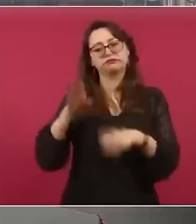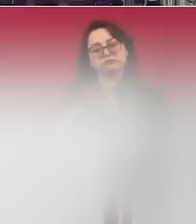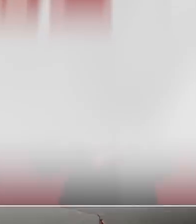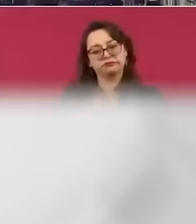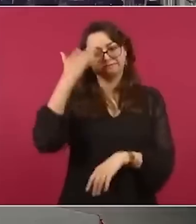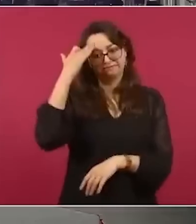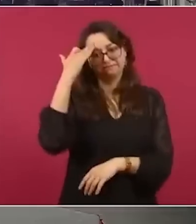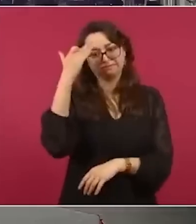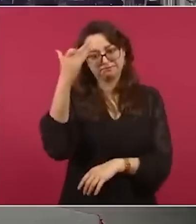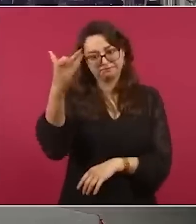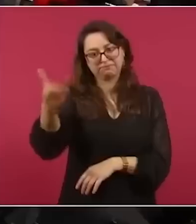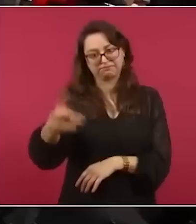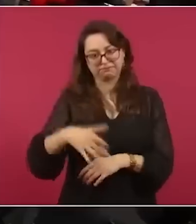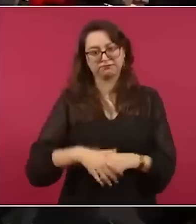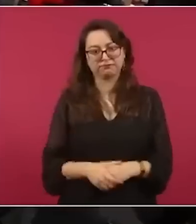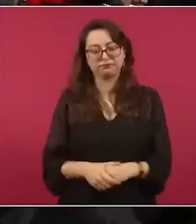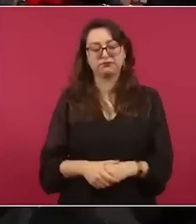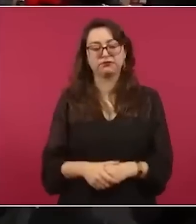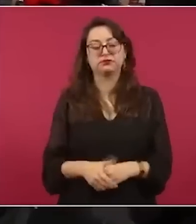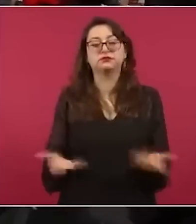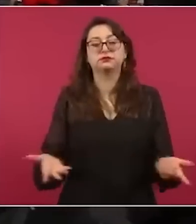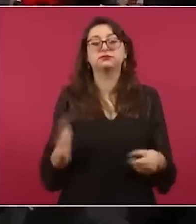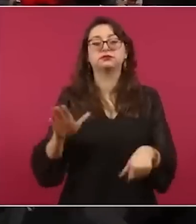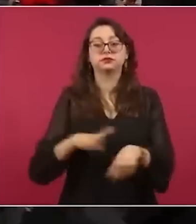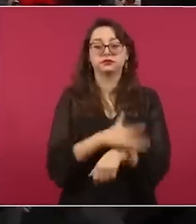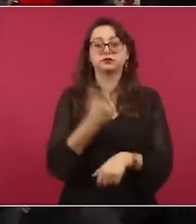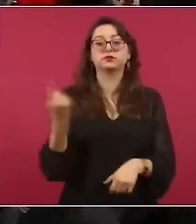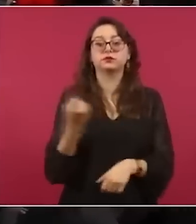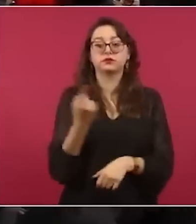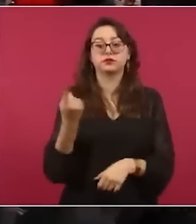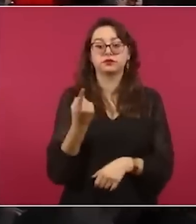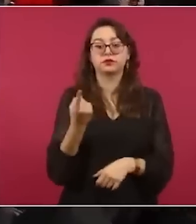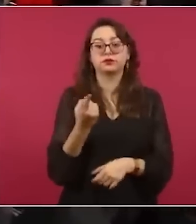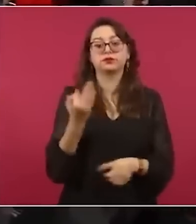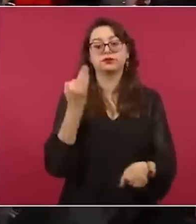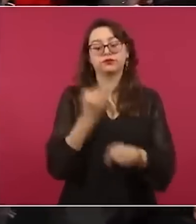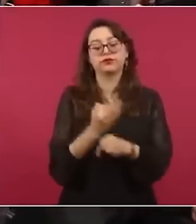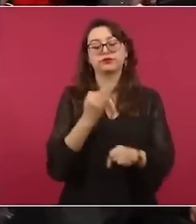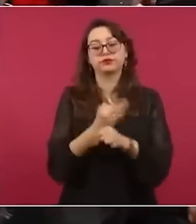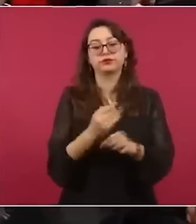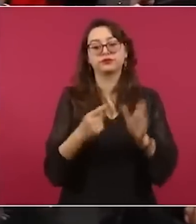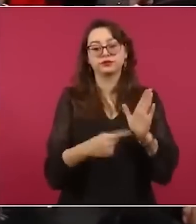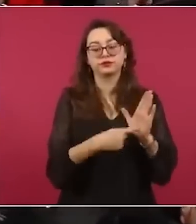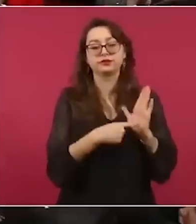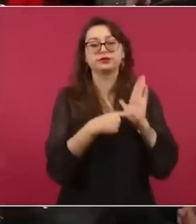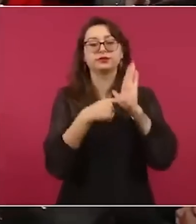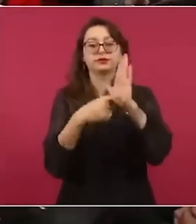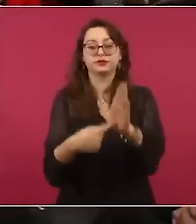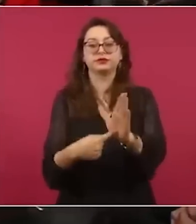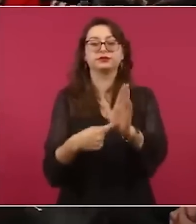Vamos a dar a conocer, vamos a ventilar todo este asunto de